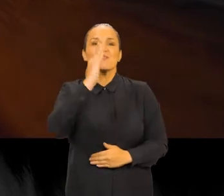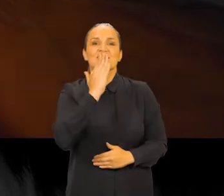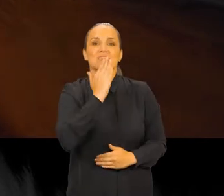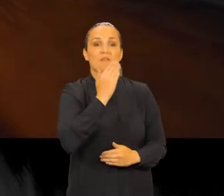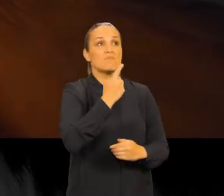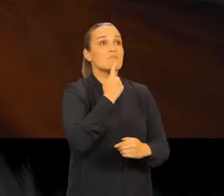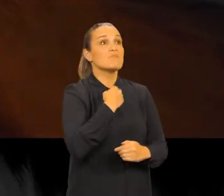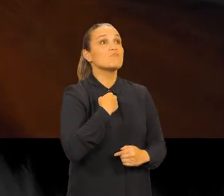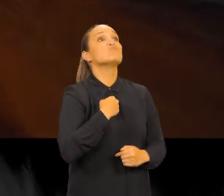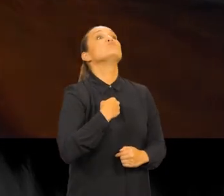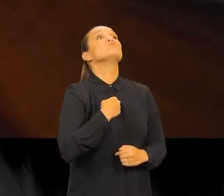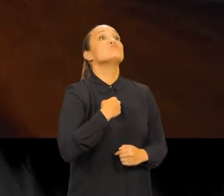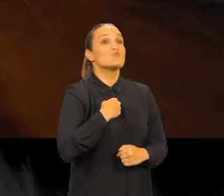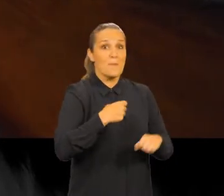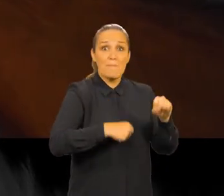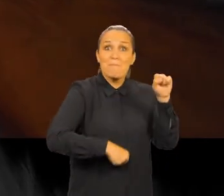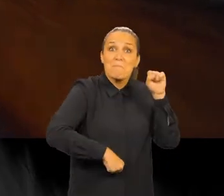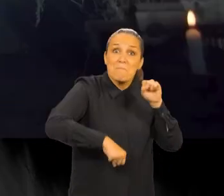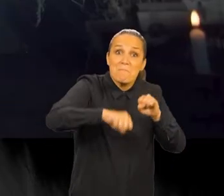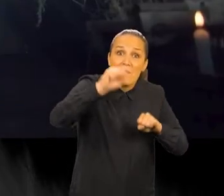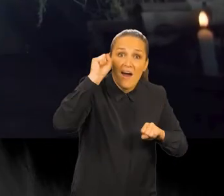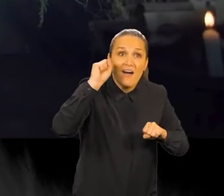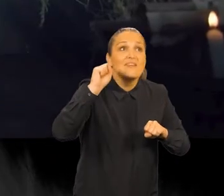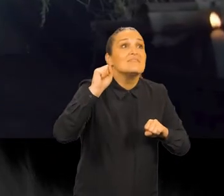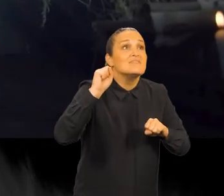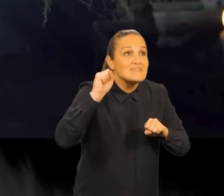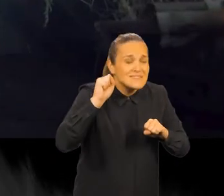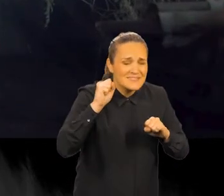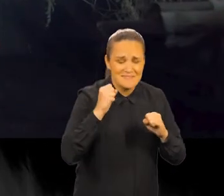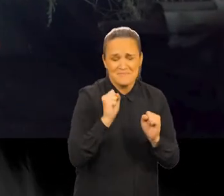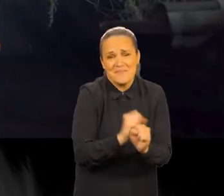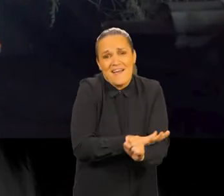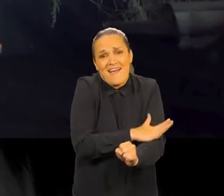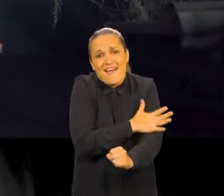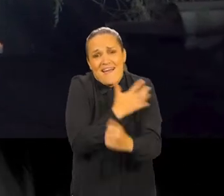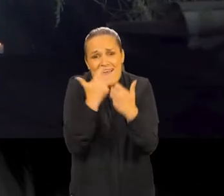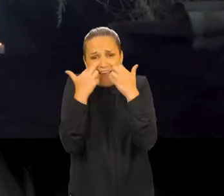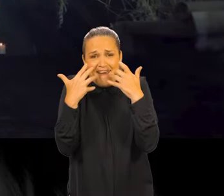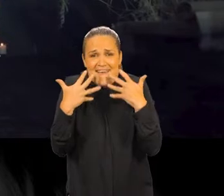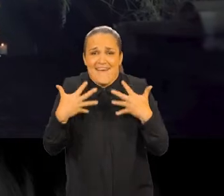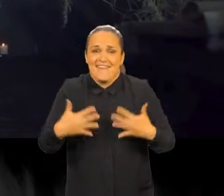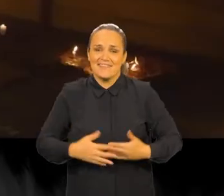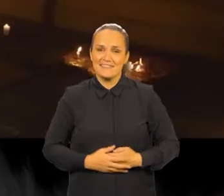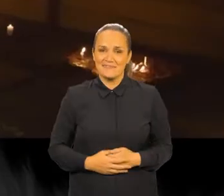gracias a Dios. Fue una emoción muy grande cuando nos enteramos de que habíamos sido ganadores.